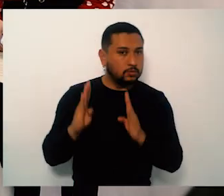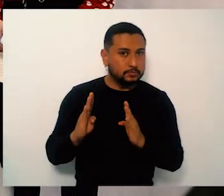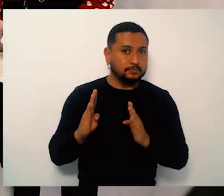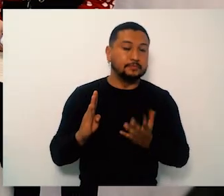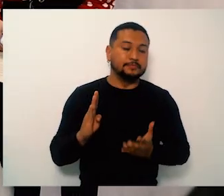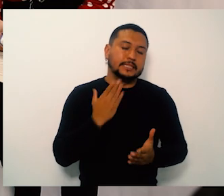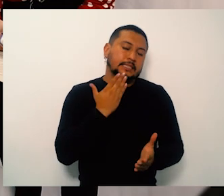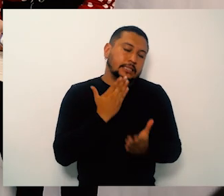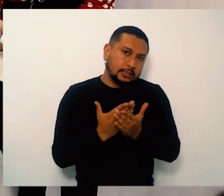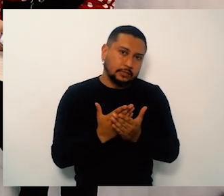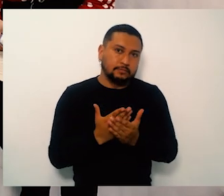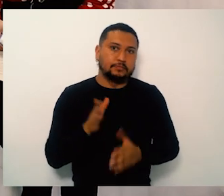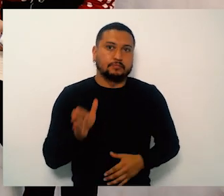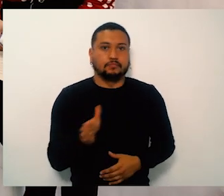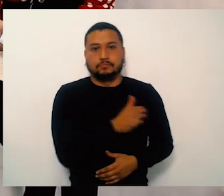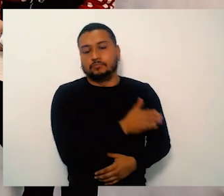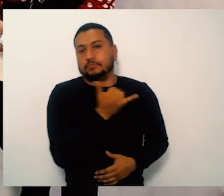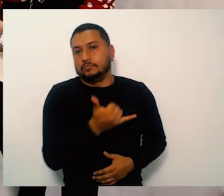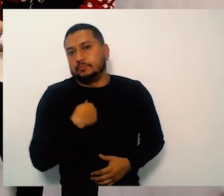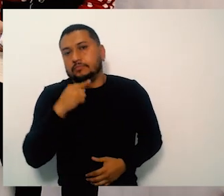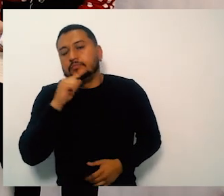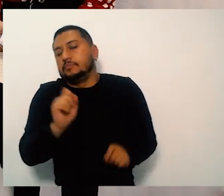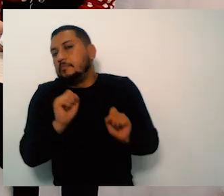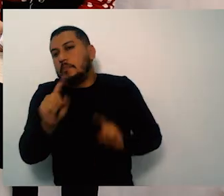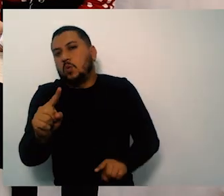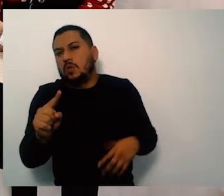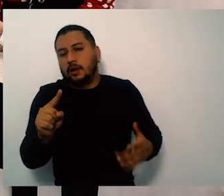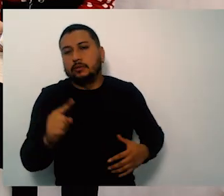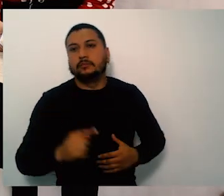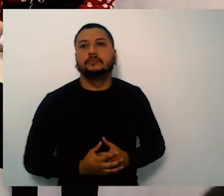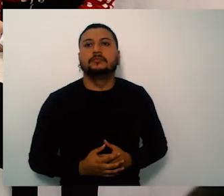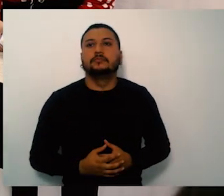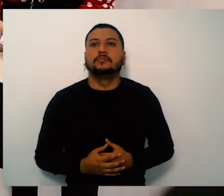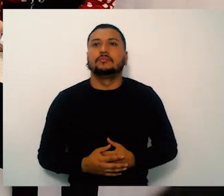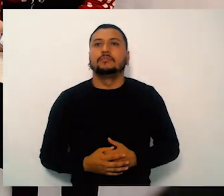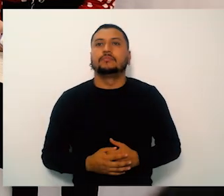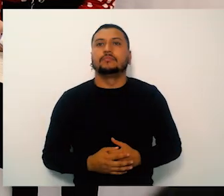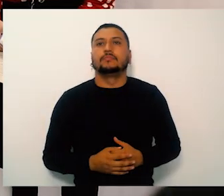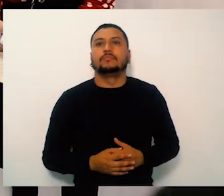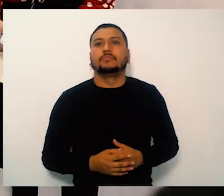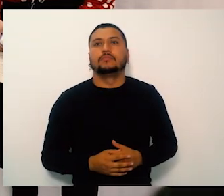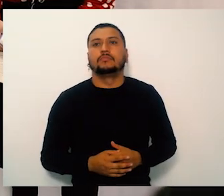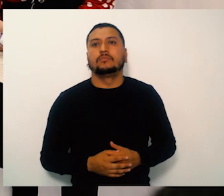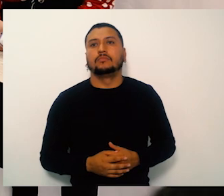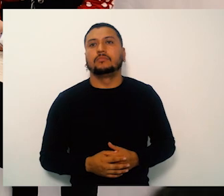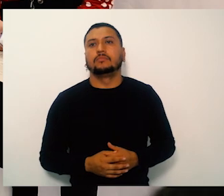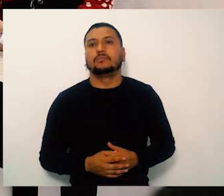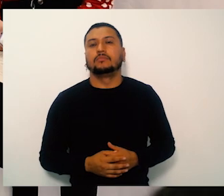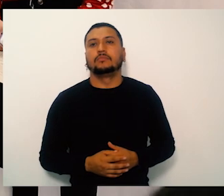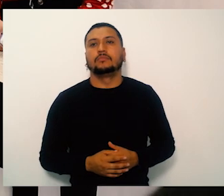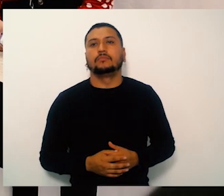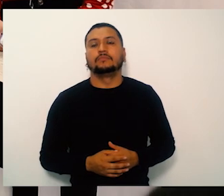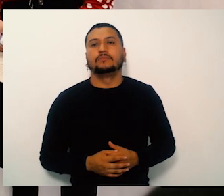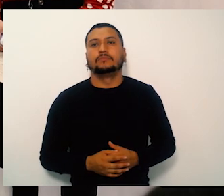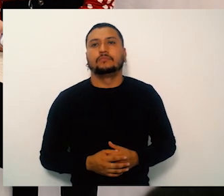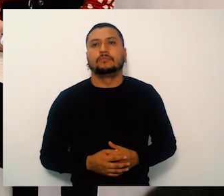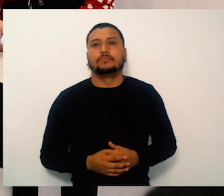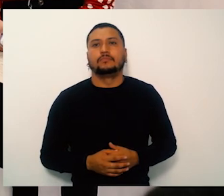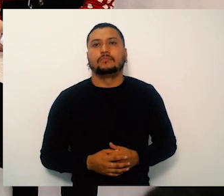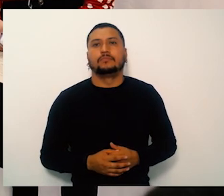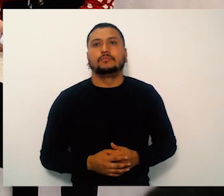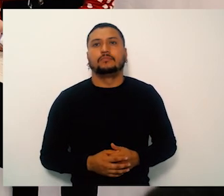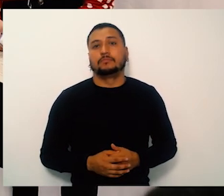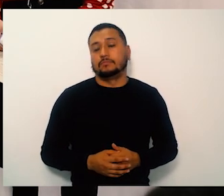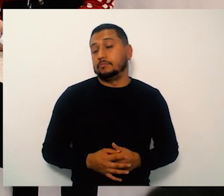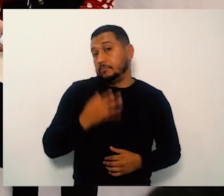con la doctora Nancy el tema de que nos hablemos entre las farmacias porque es que a veces se puede acabar un medicamento en una